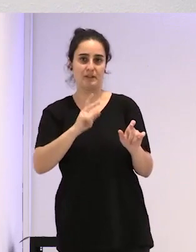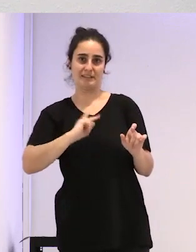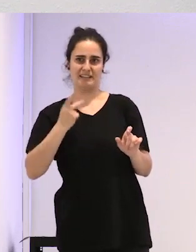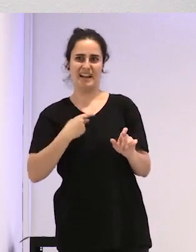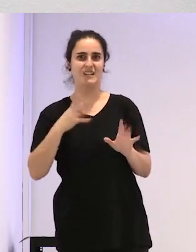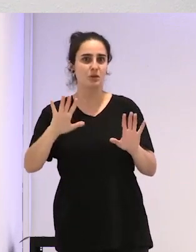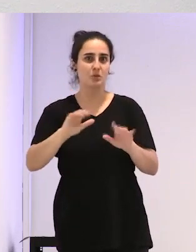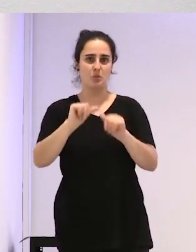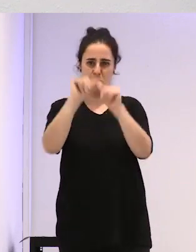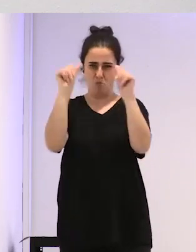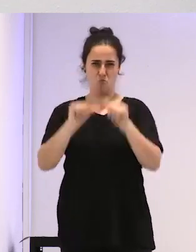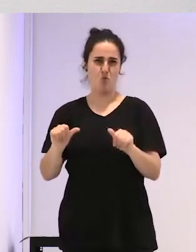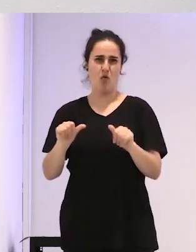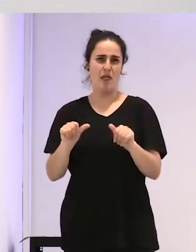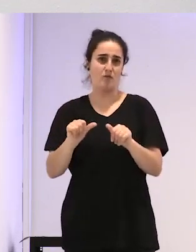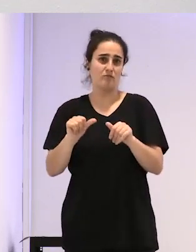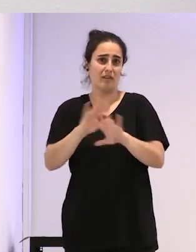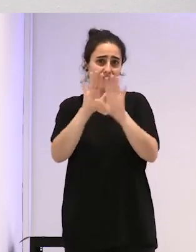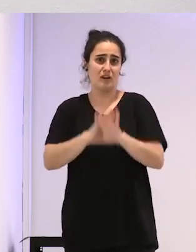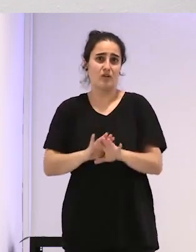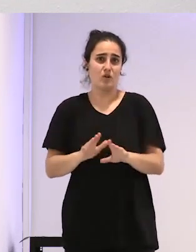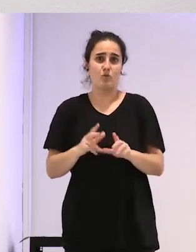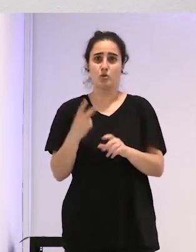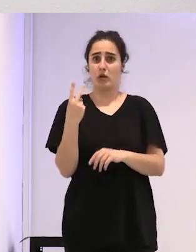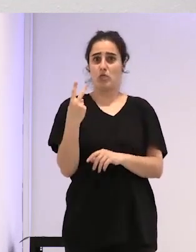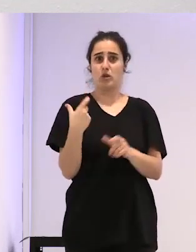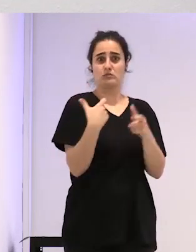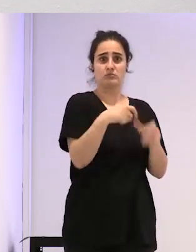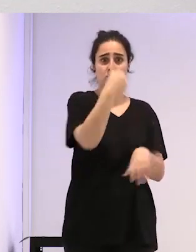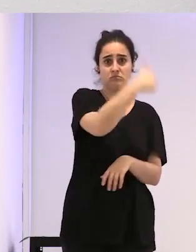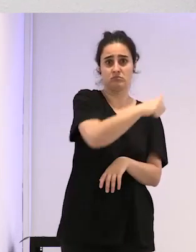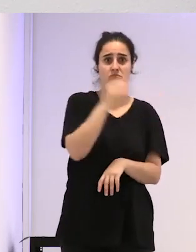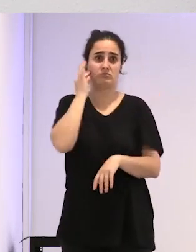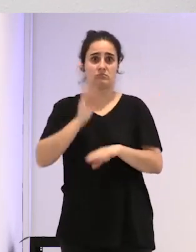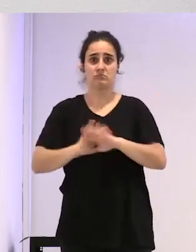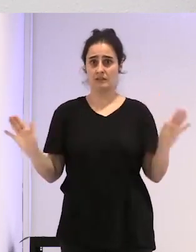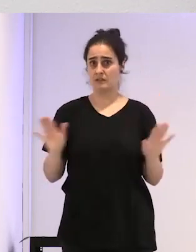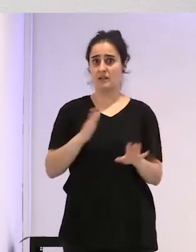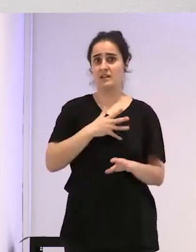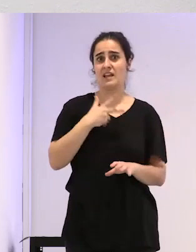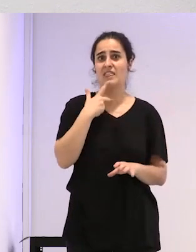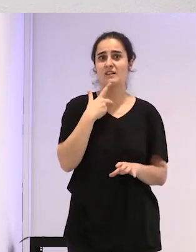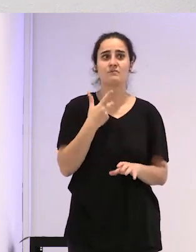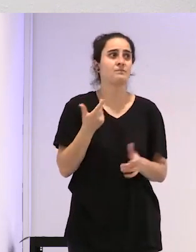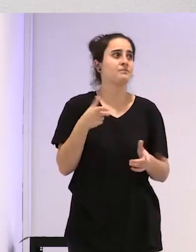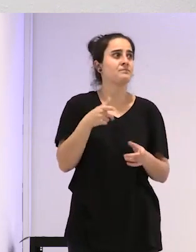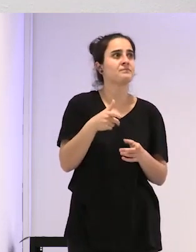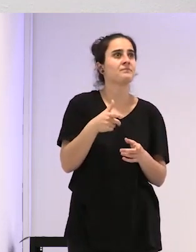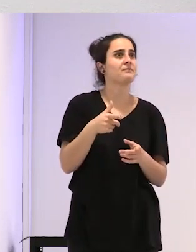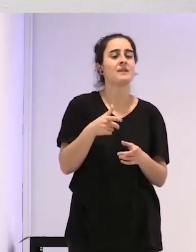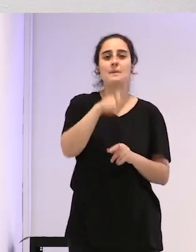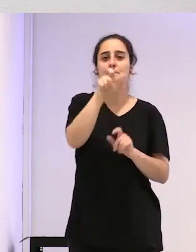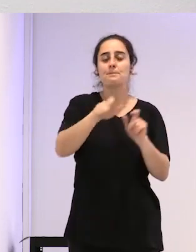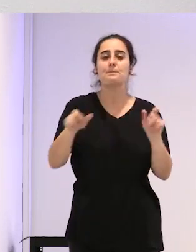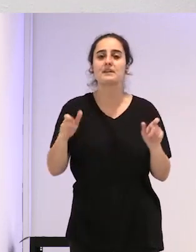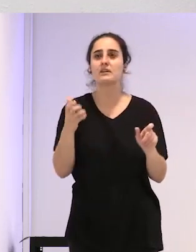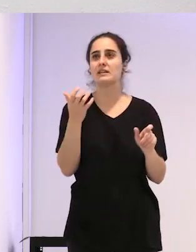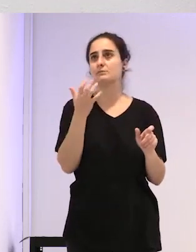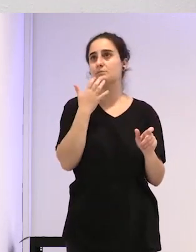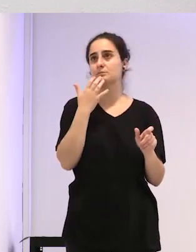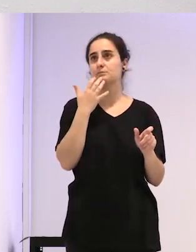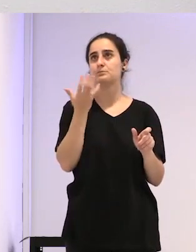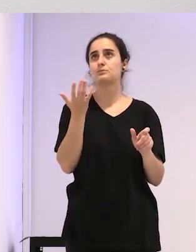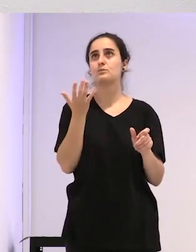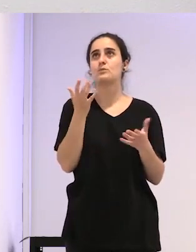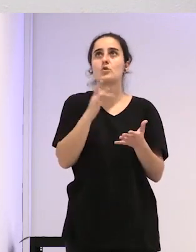pero dentro de modelo muy binario de dos categorías, es decir, ahí no tienen cabida las personas que